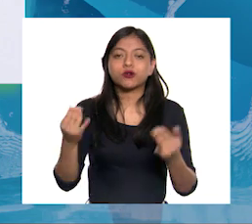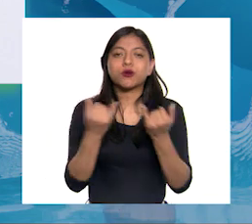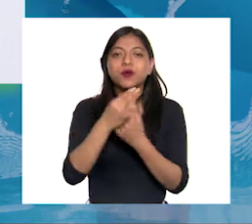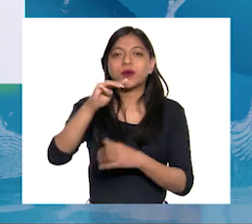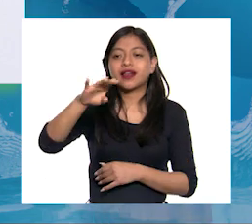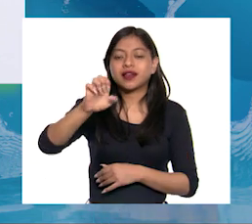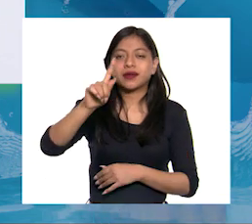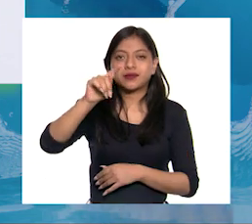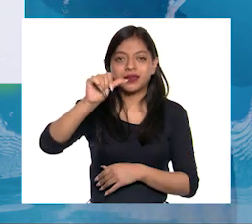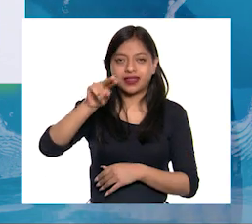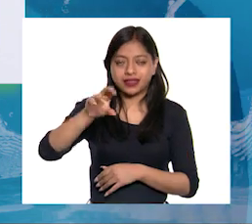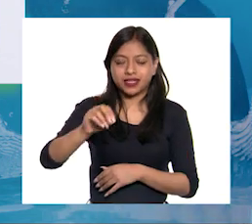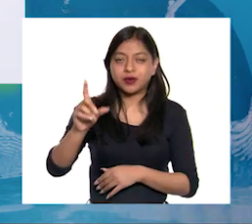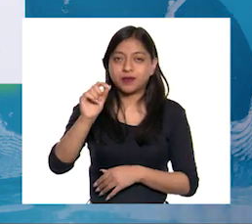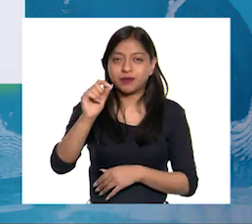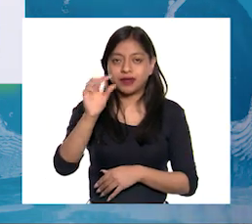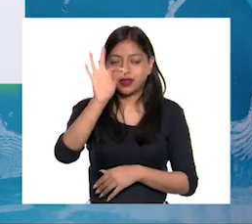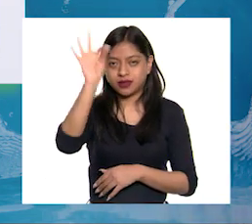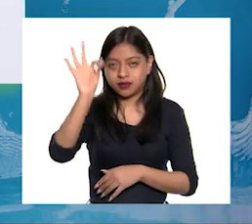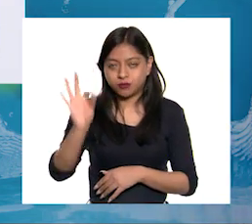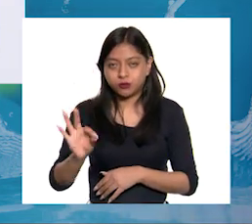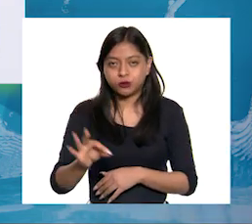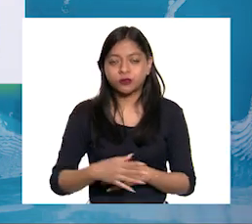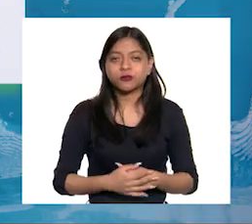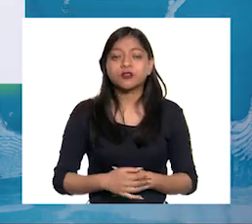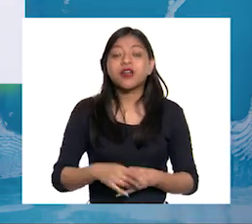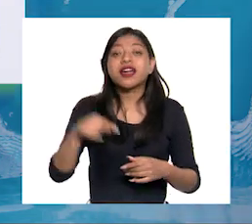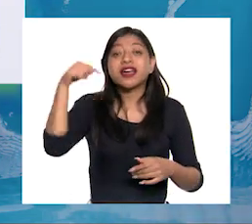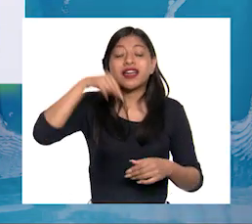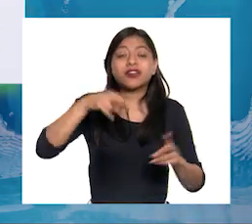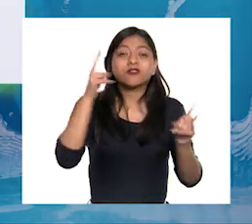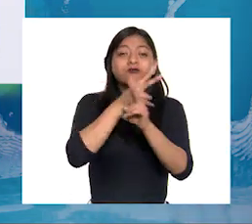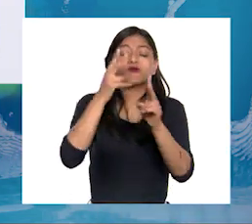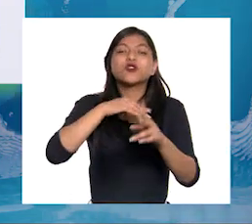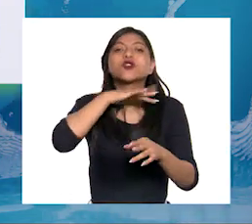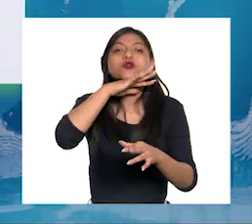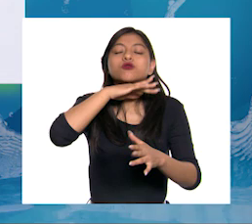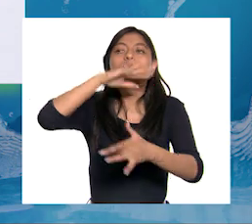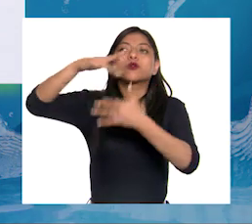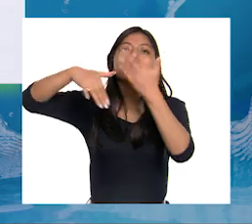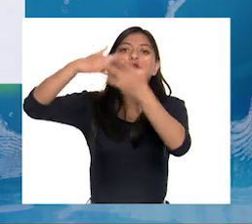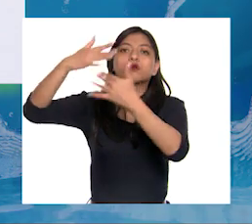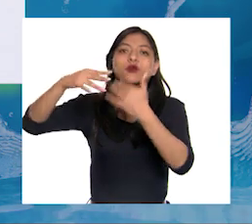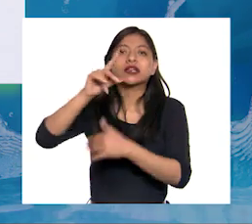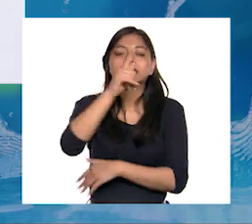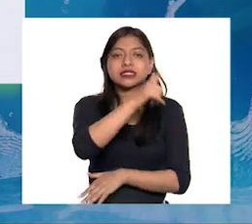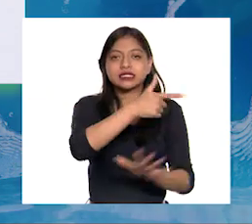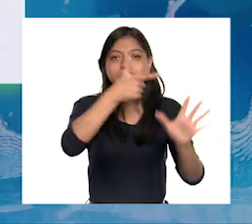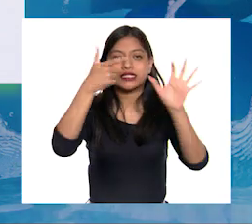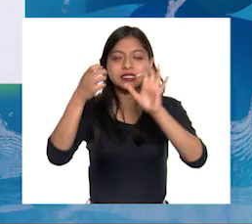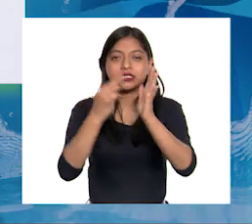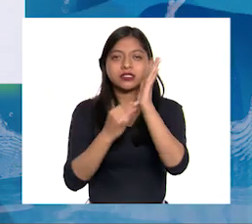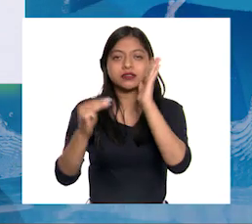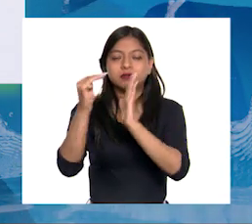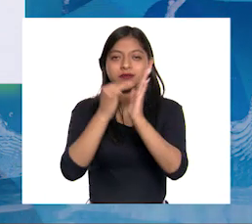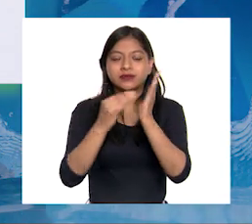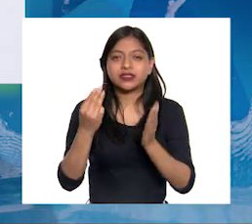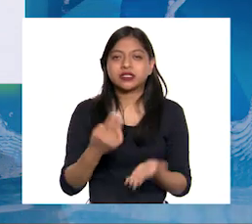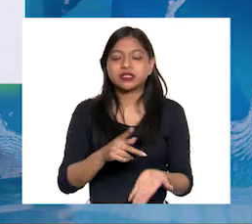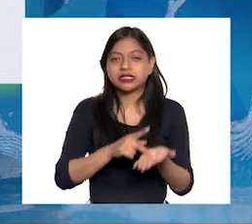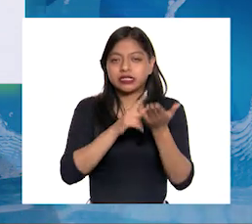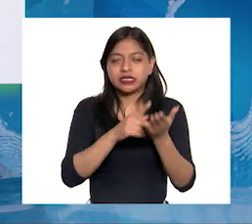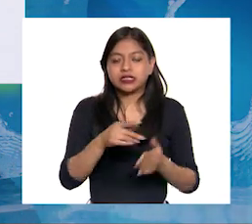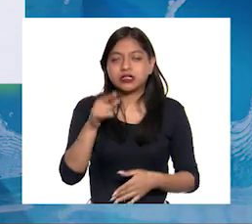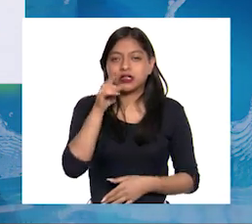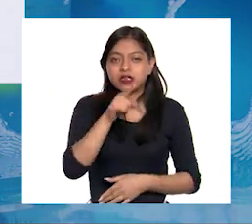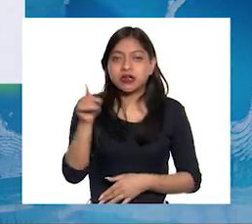En el año 2015, las emisiones totales de México ascendieron a 700 millones de toneladas de bióxido de carbono equivalente